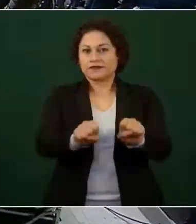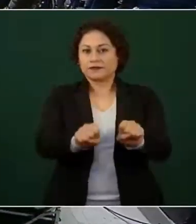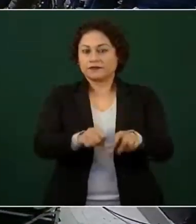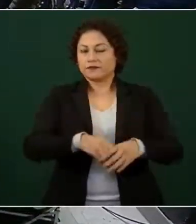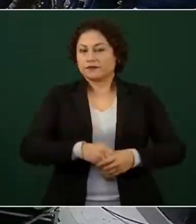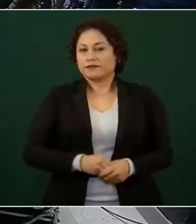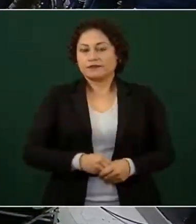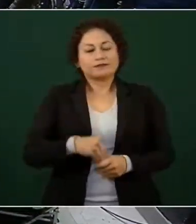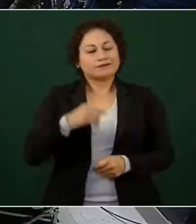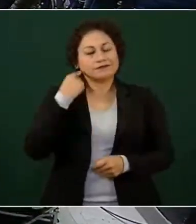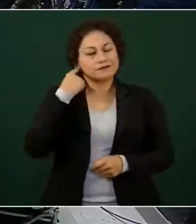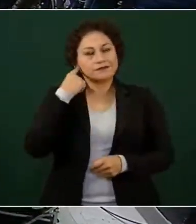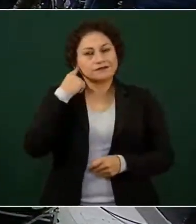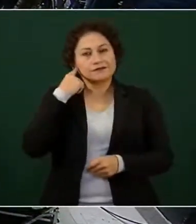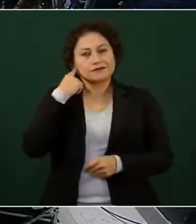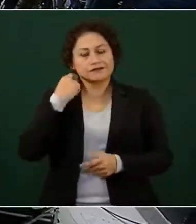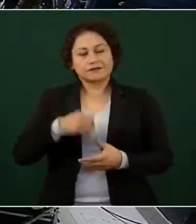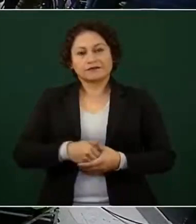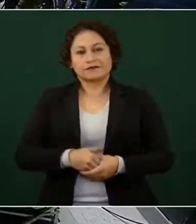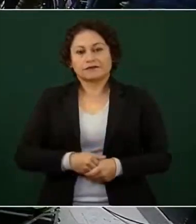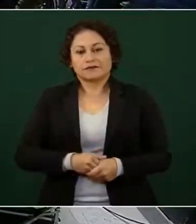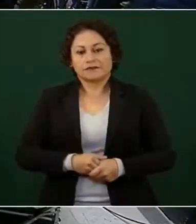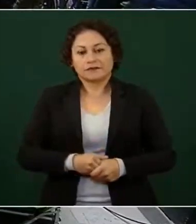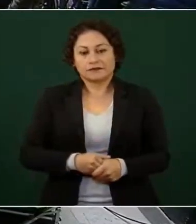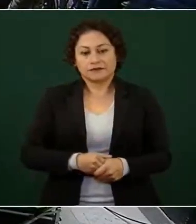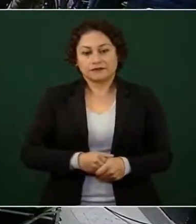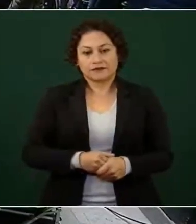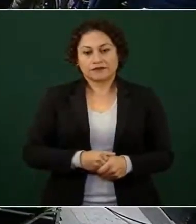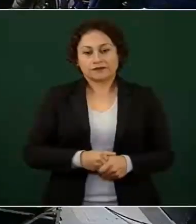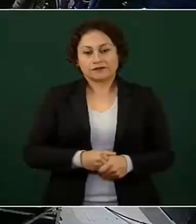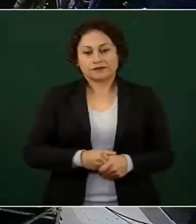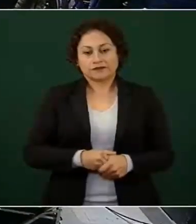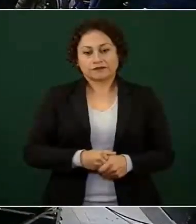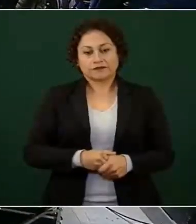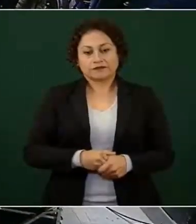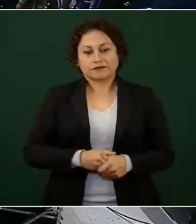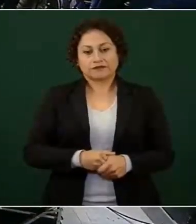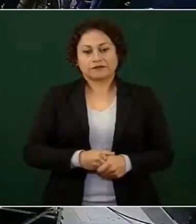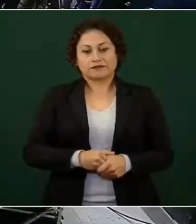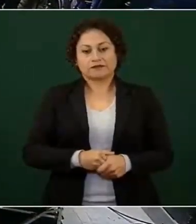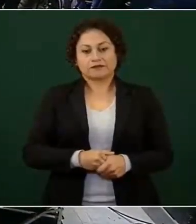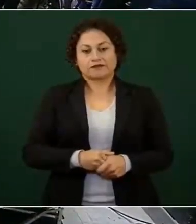otro grupo ambientalista propone…